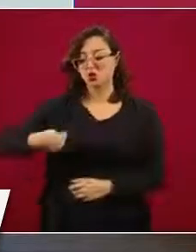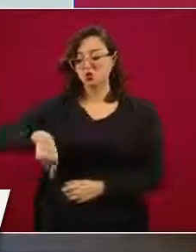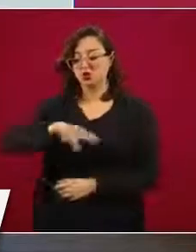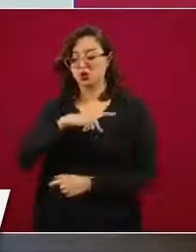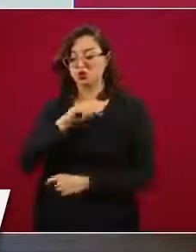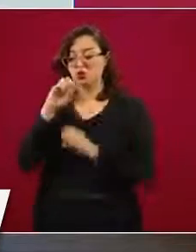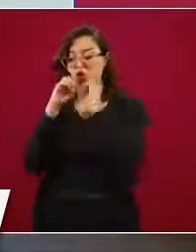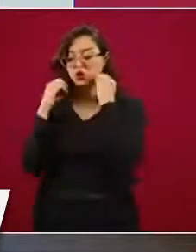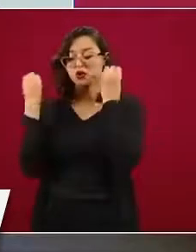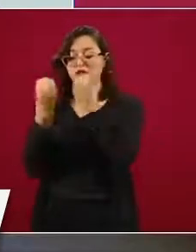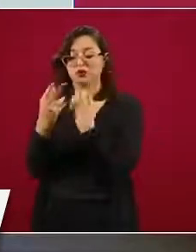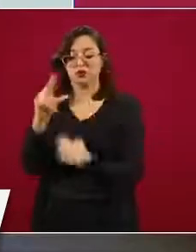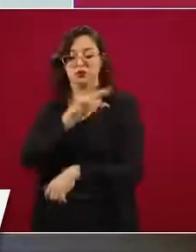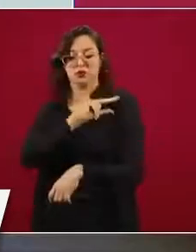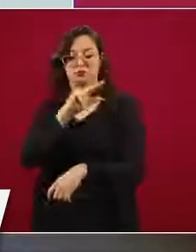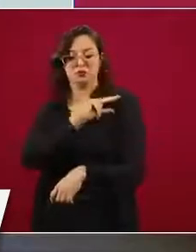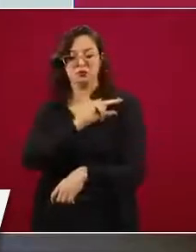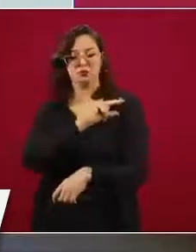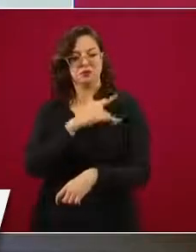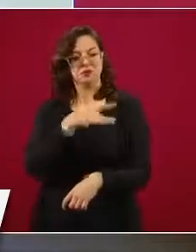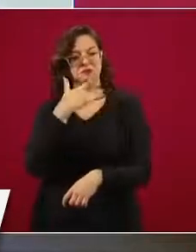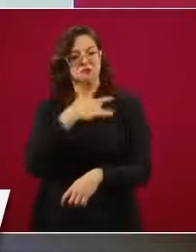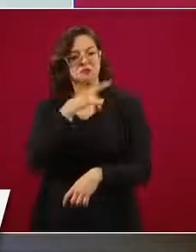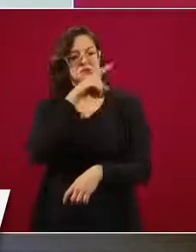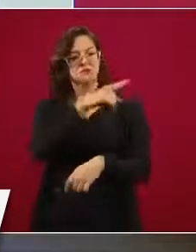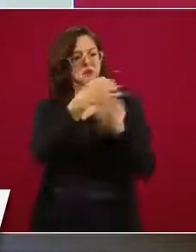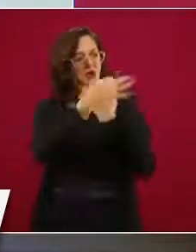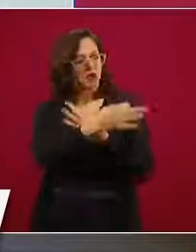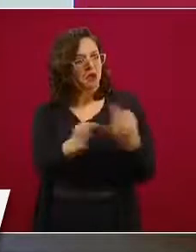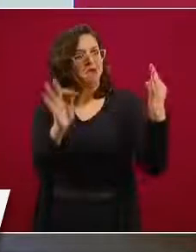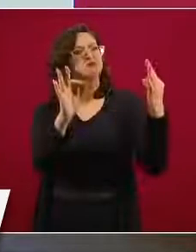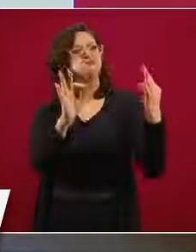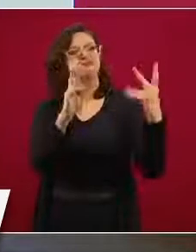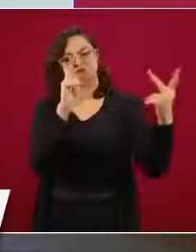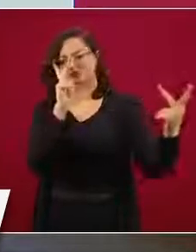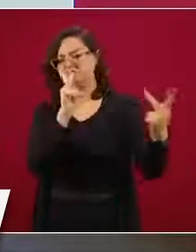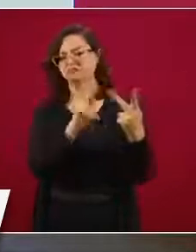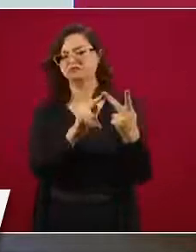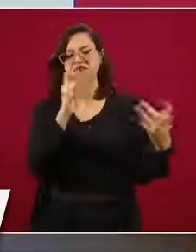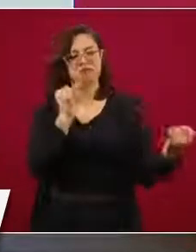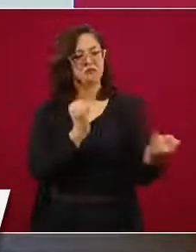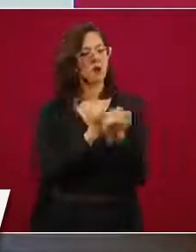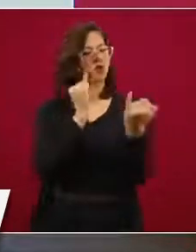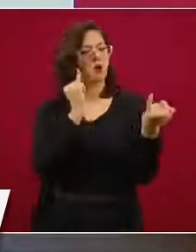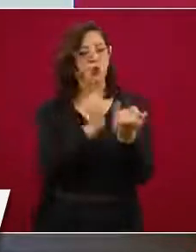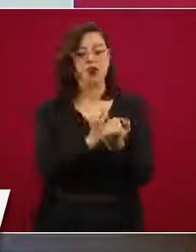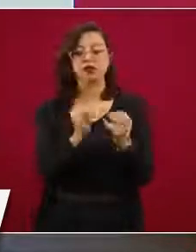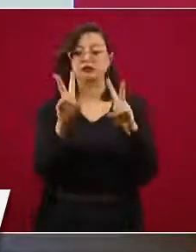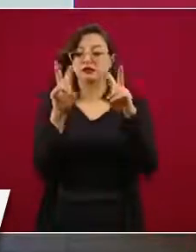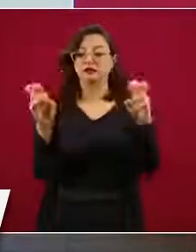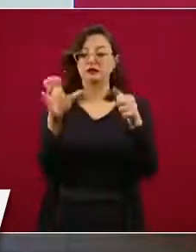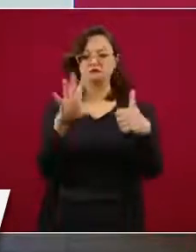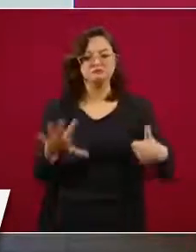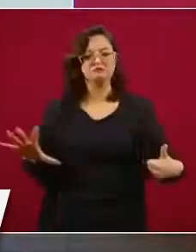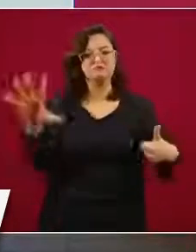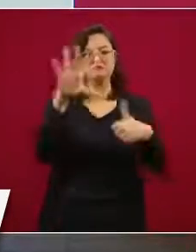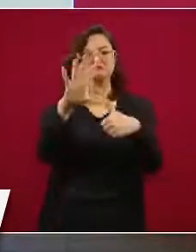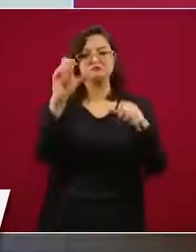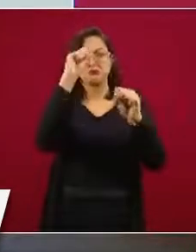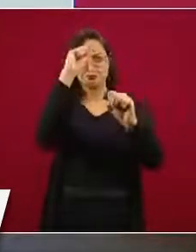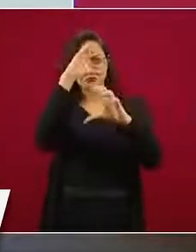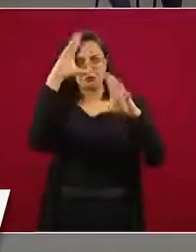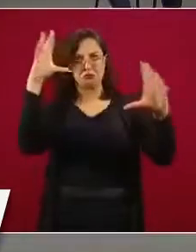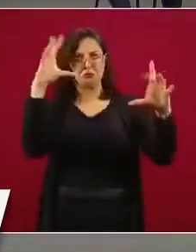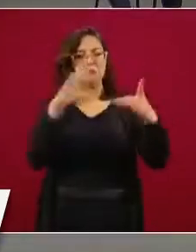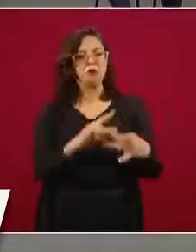mexicano coincidimos plenamente con su mensaje. La visión sobre América del Norte, expresada por usted en la Casa